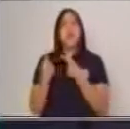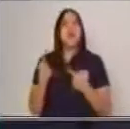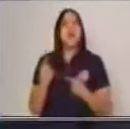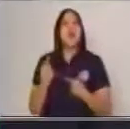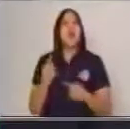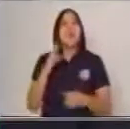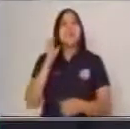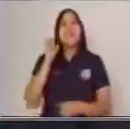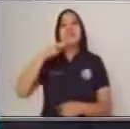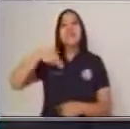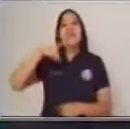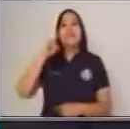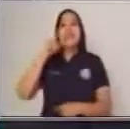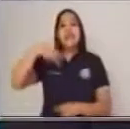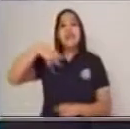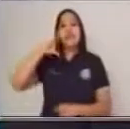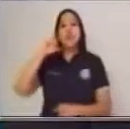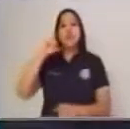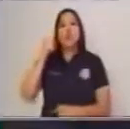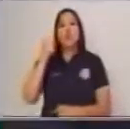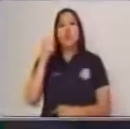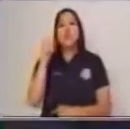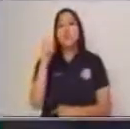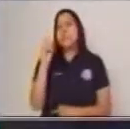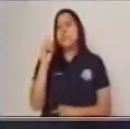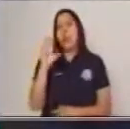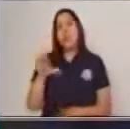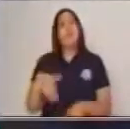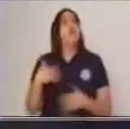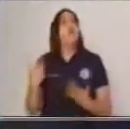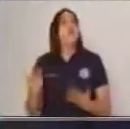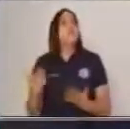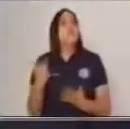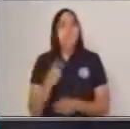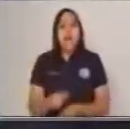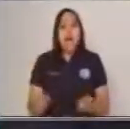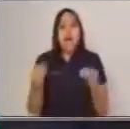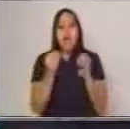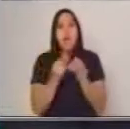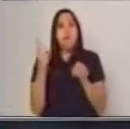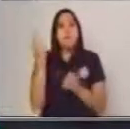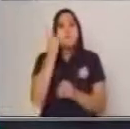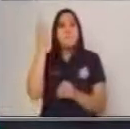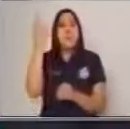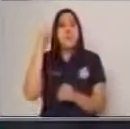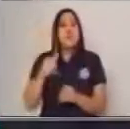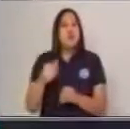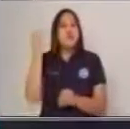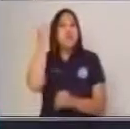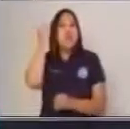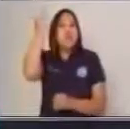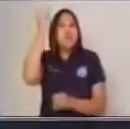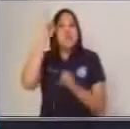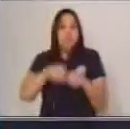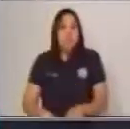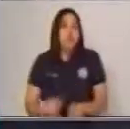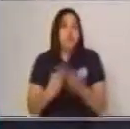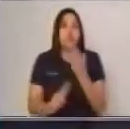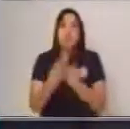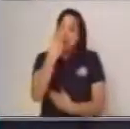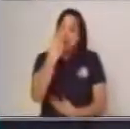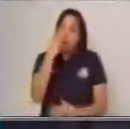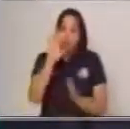enunciado más importante. Cabe resaltar que las ideas principales pueden ser dos. Dentro de estas dos ideas